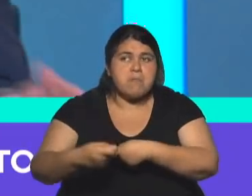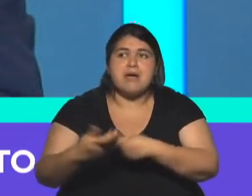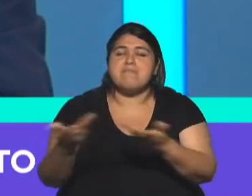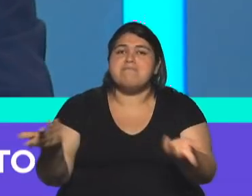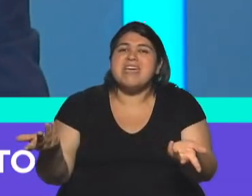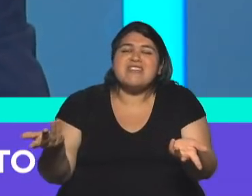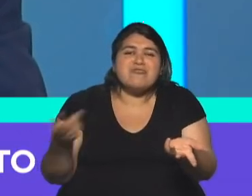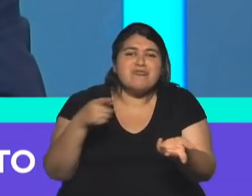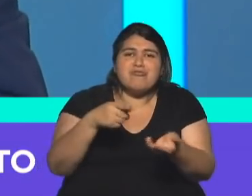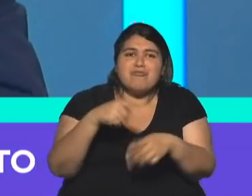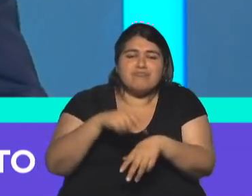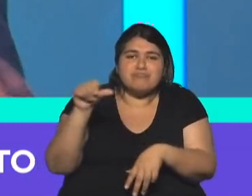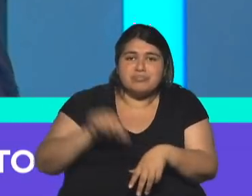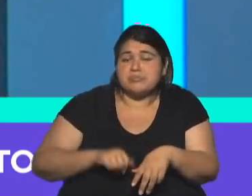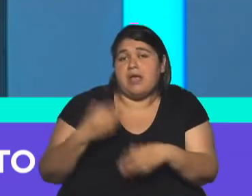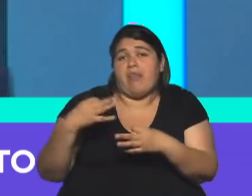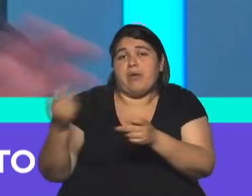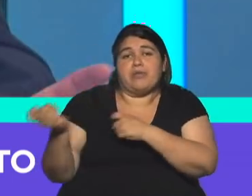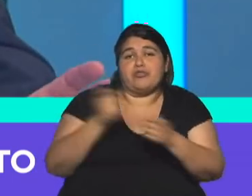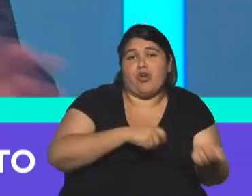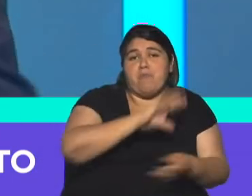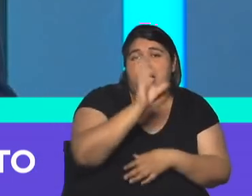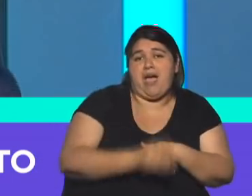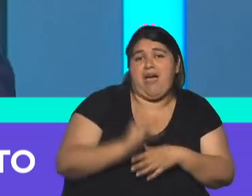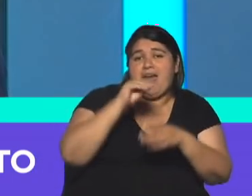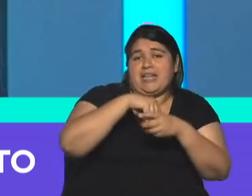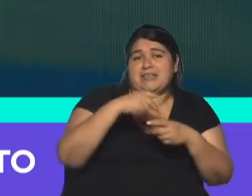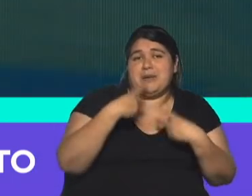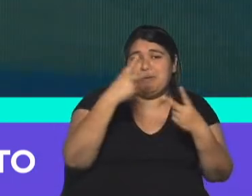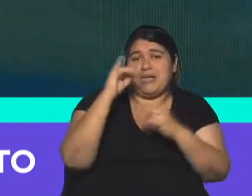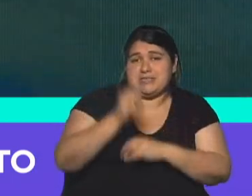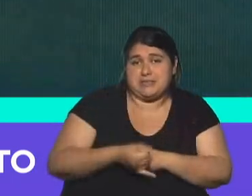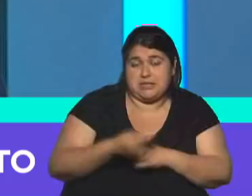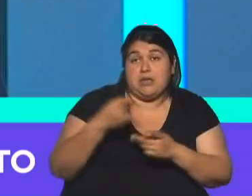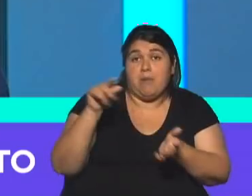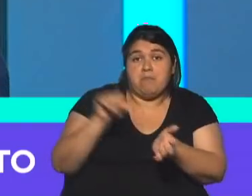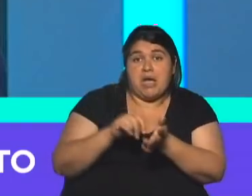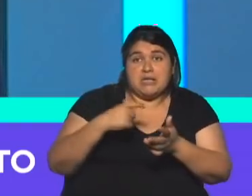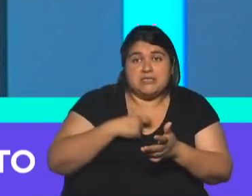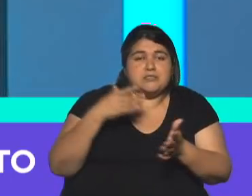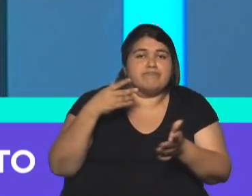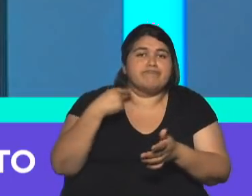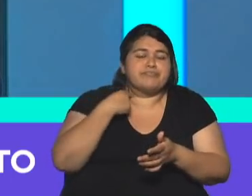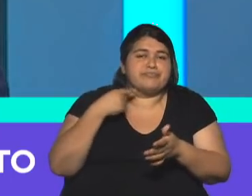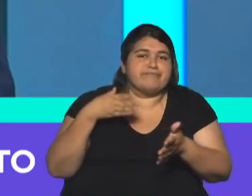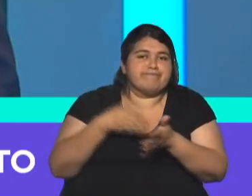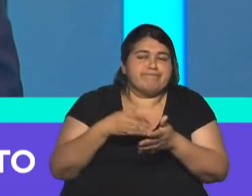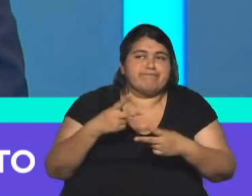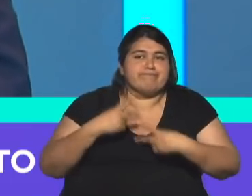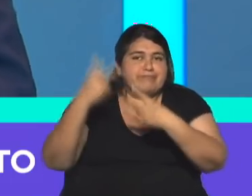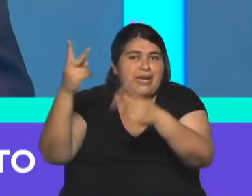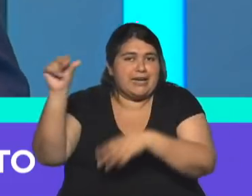entonces va a tener que optar por turismo local. Va a ser un vuelco de unos a otros. Hay un turismo exterior que se ve perjudicado. Las agencias que venden